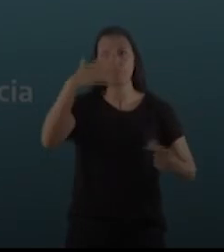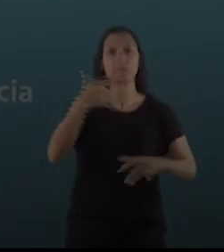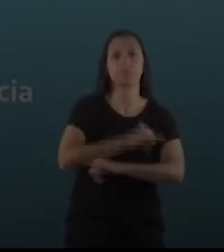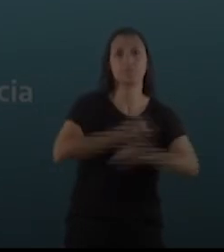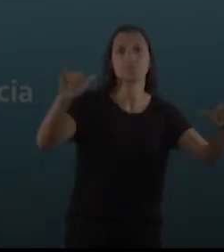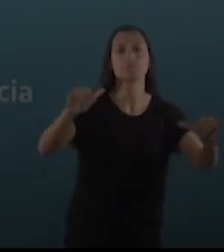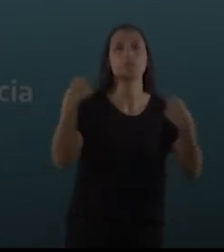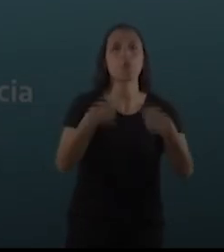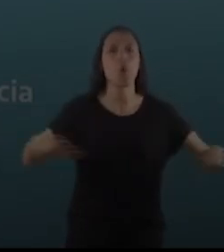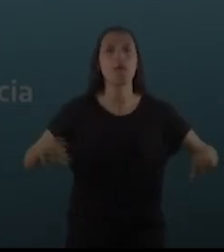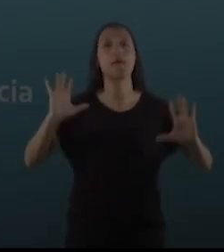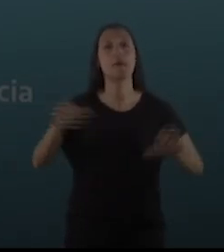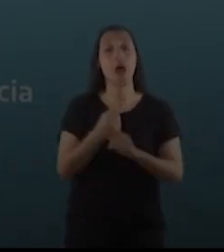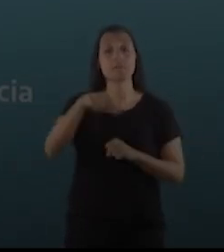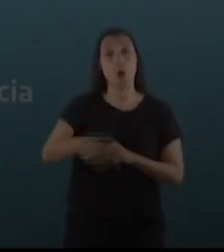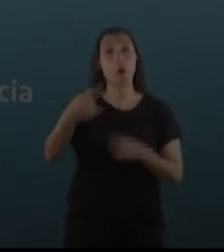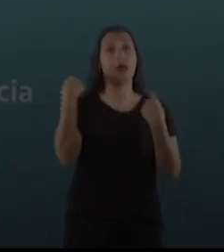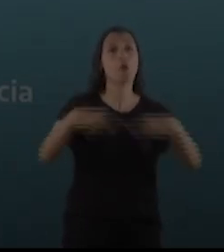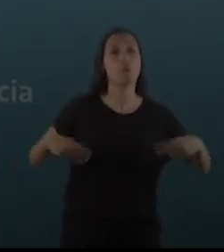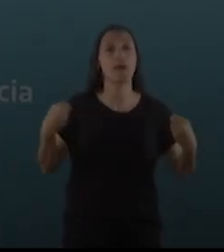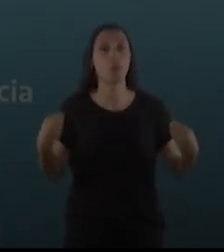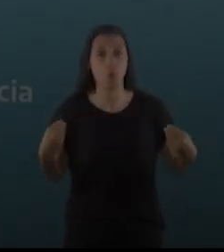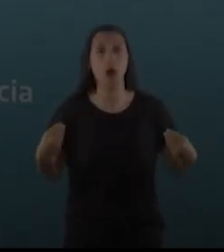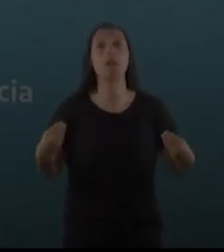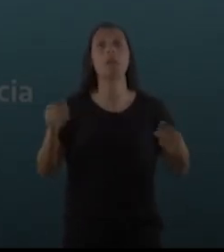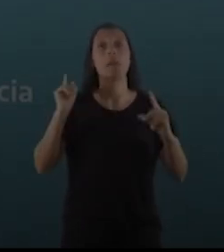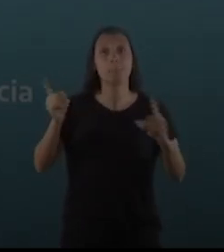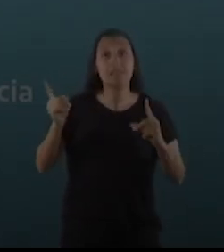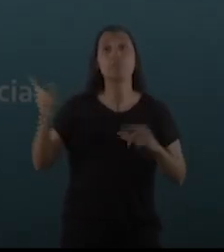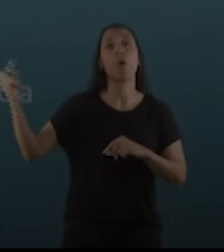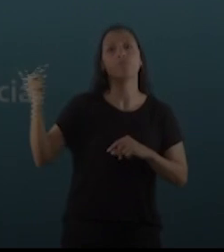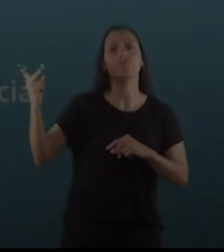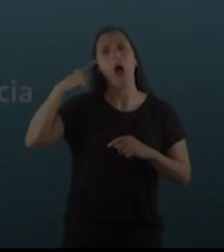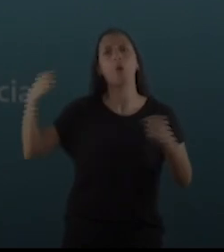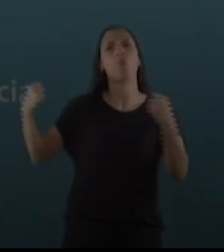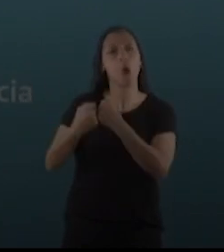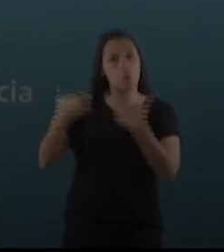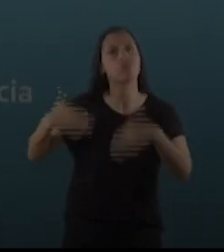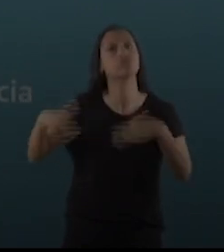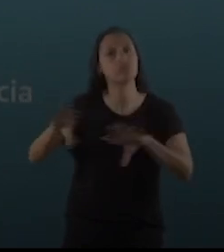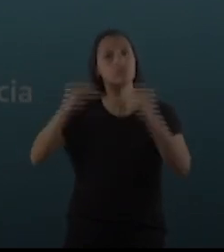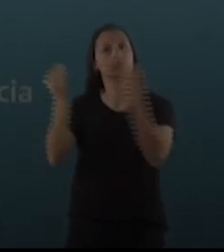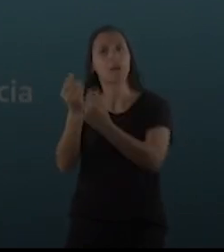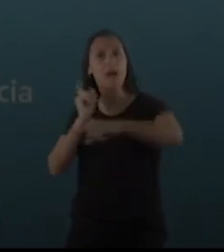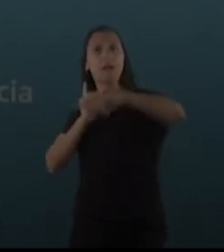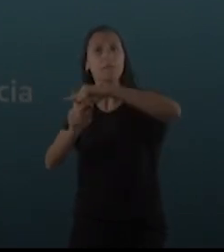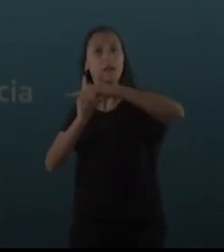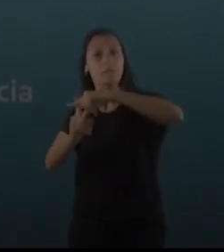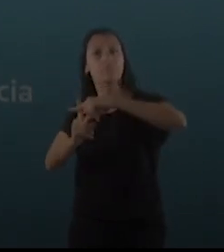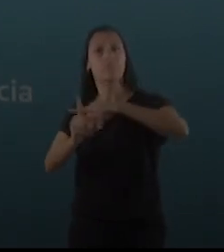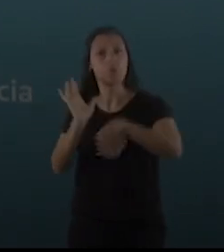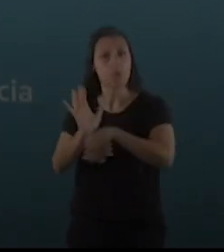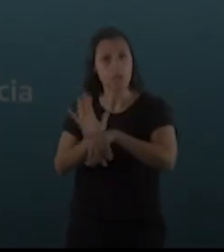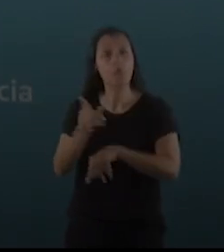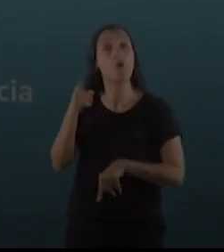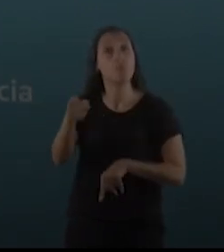Lo que tenemos hasta el momento es que fue un canje que se realizó muy, pero muy exitosamente, con lo cual despeja mucho